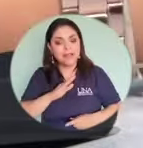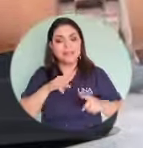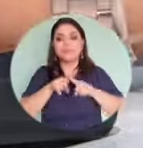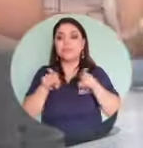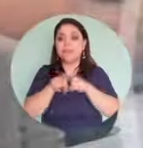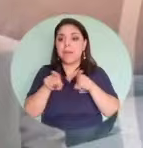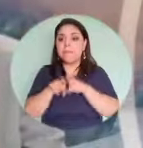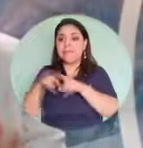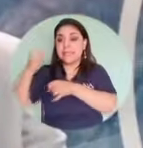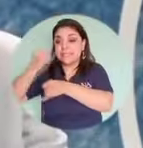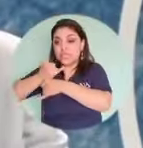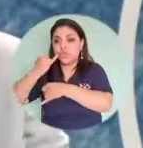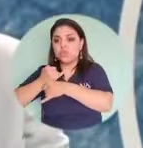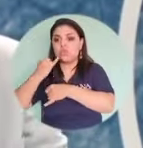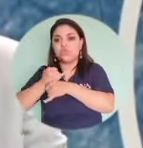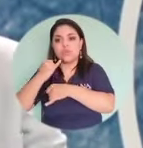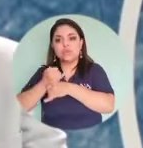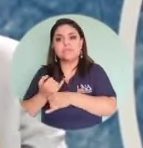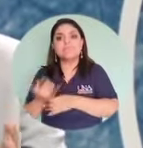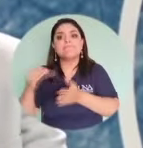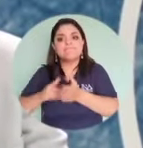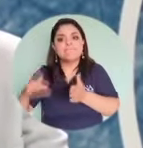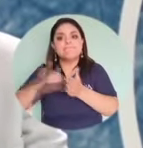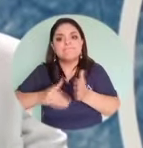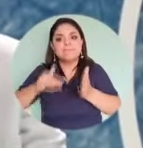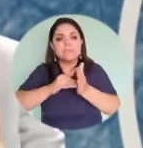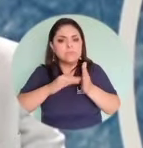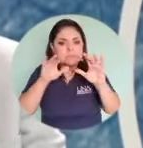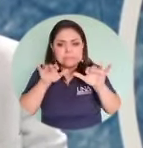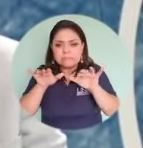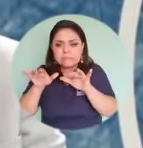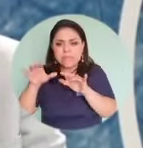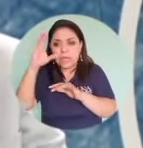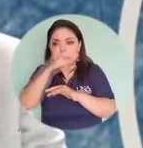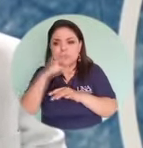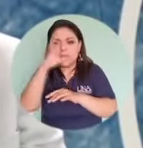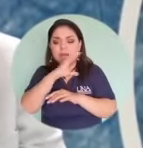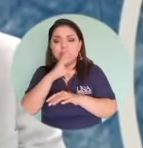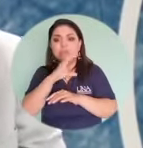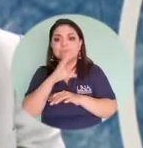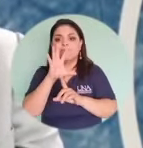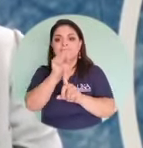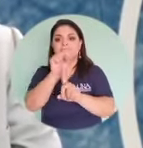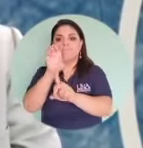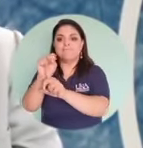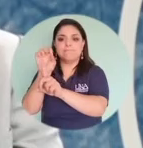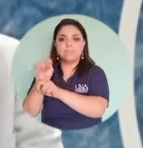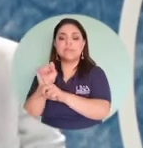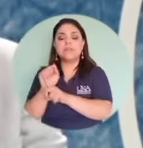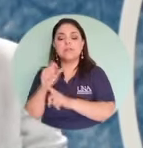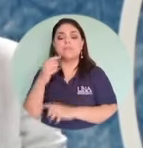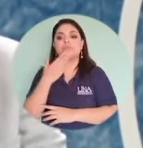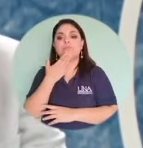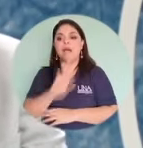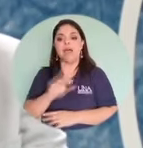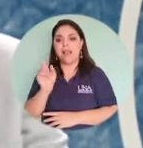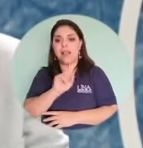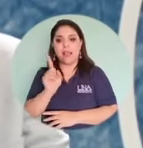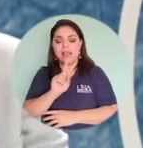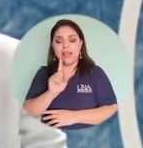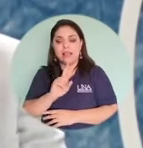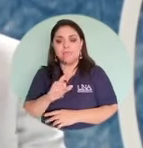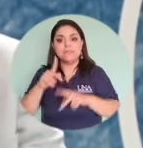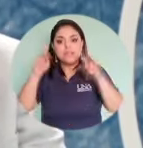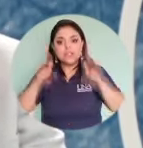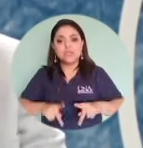estar recurrentemente informando, creando esa cultura y generando la malicia indígena, diría yo, que